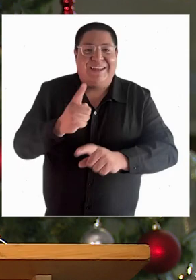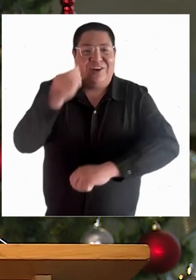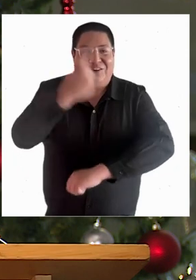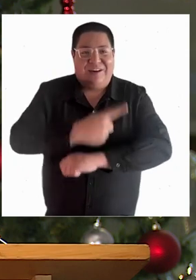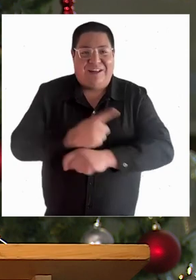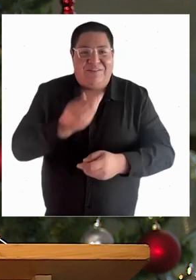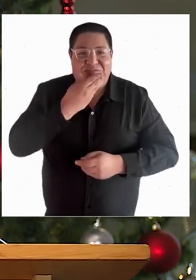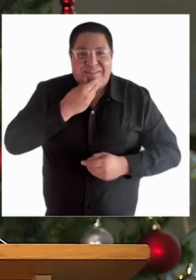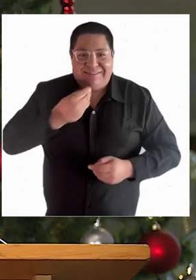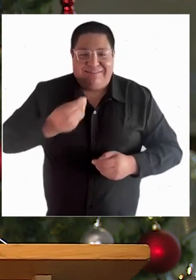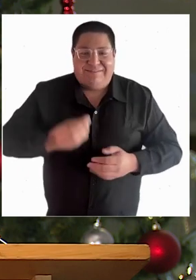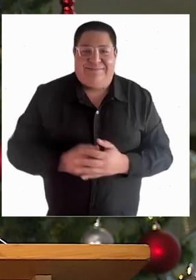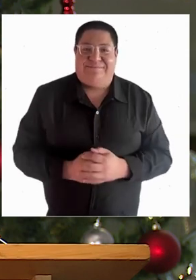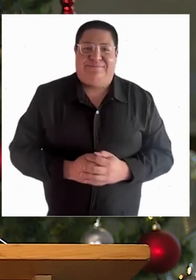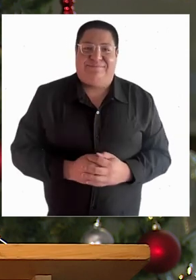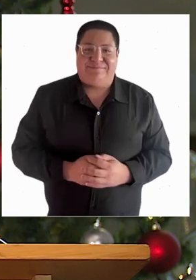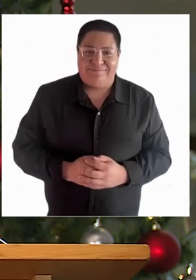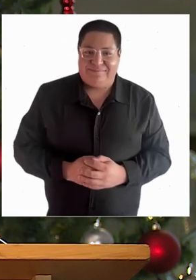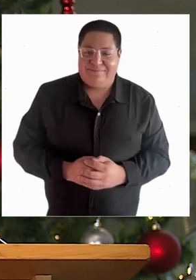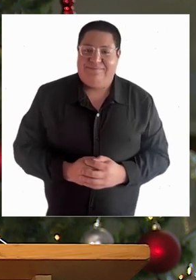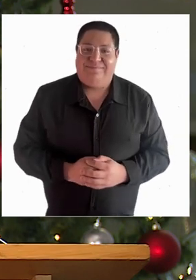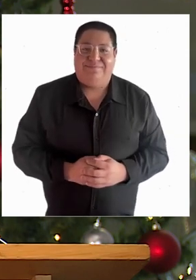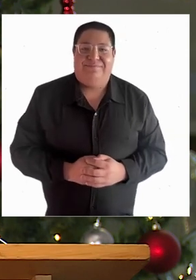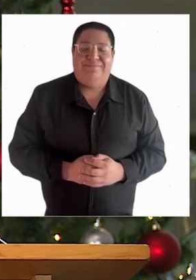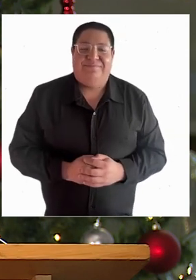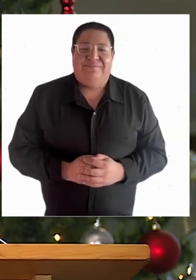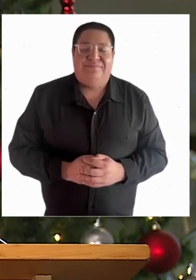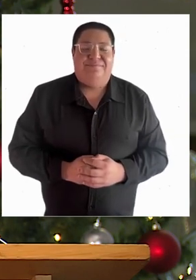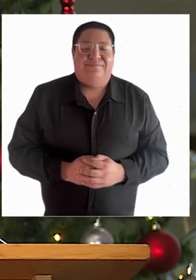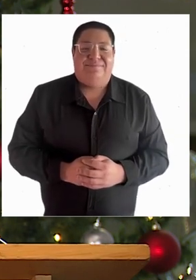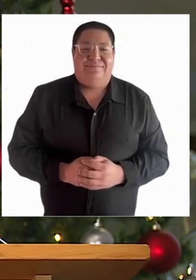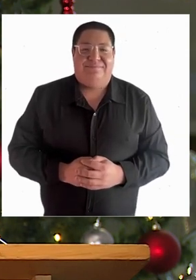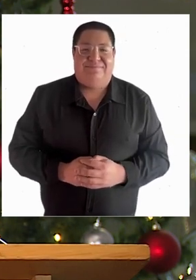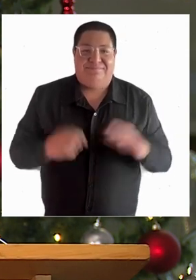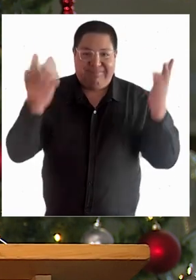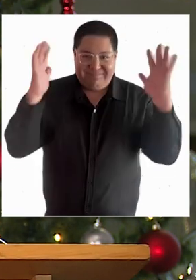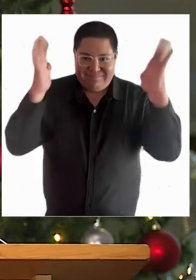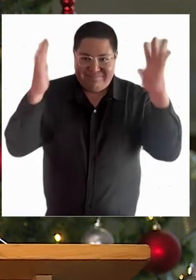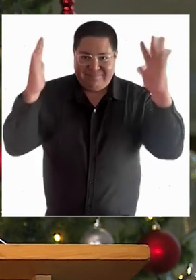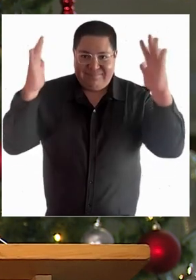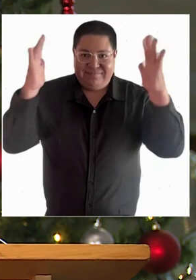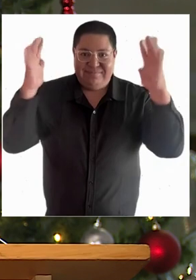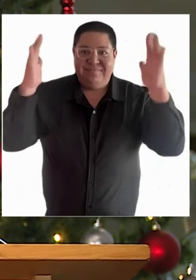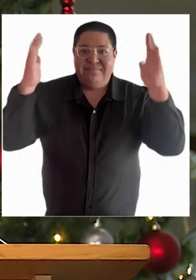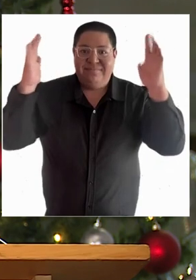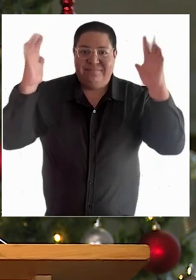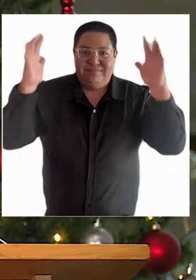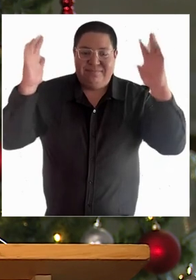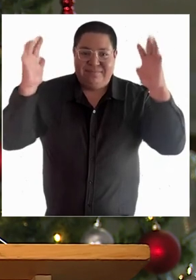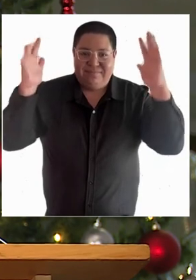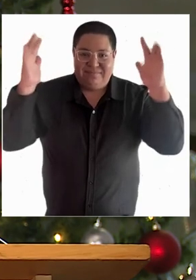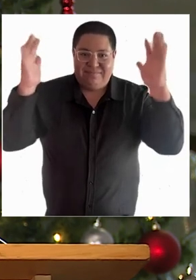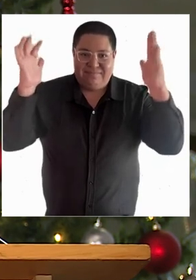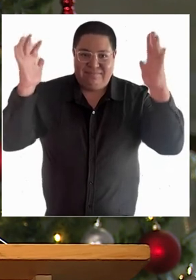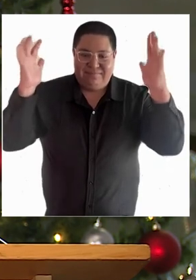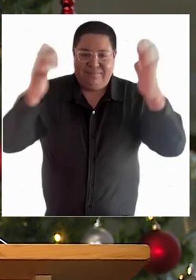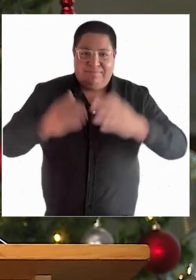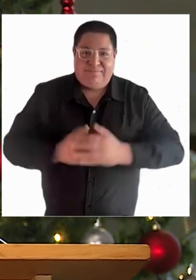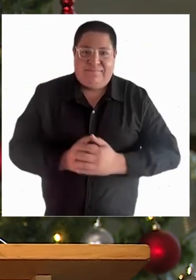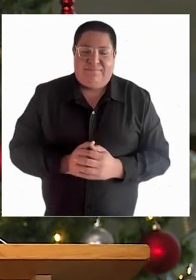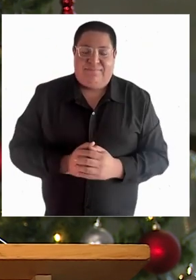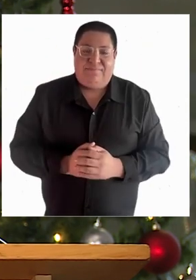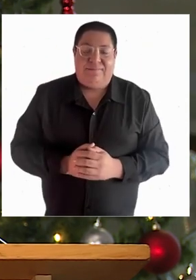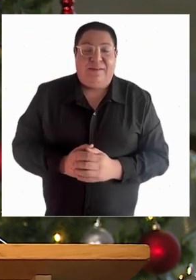gracias a todas las autoridades, funcionarias, funcionarios y público presente el día de hoy. Recordamos que esta actividad